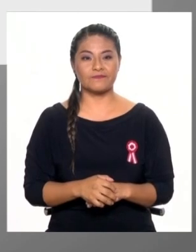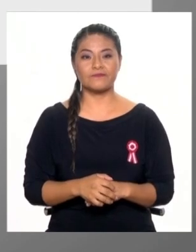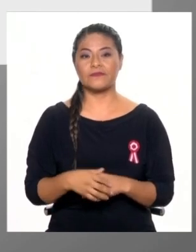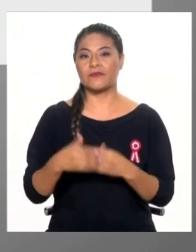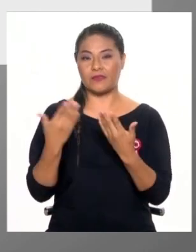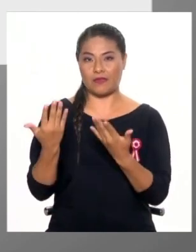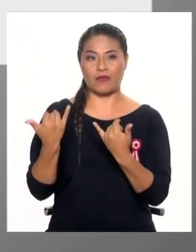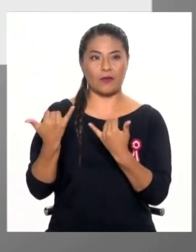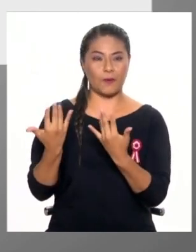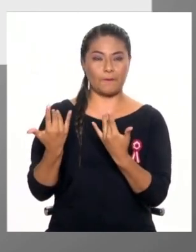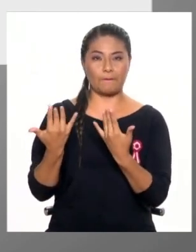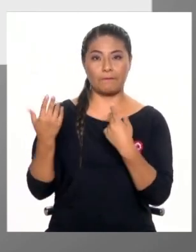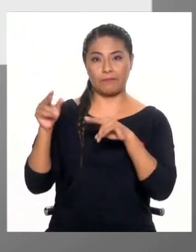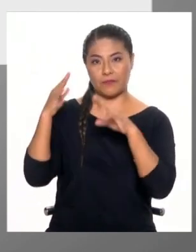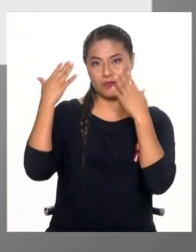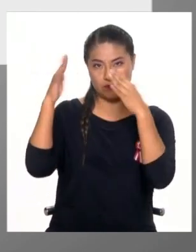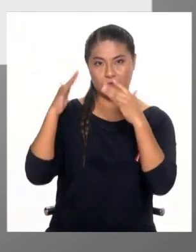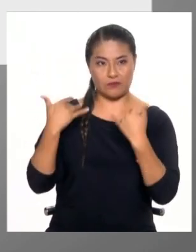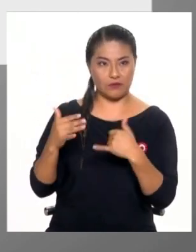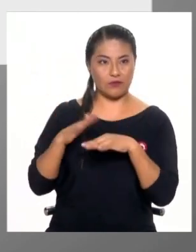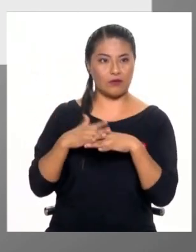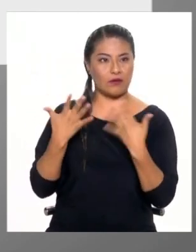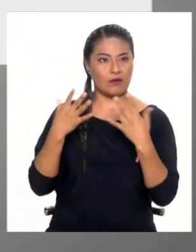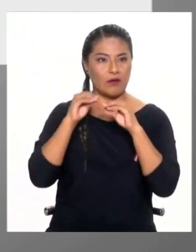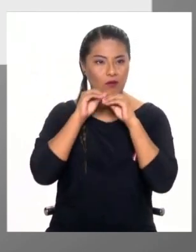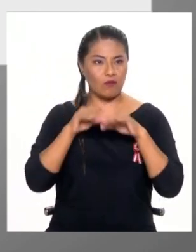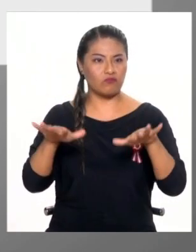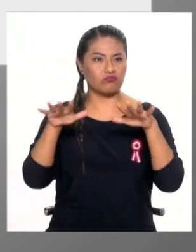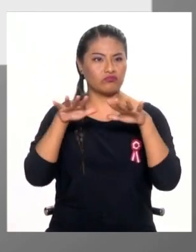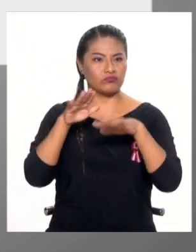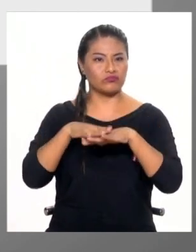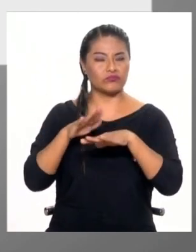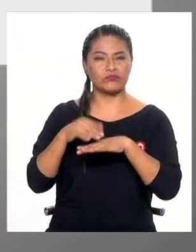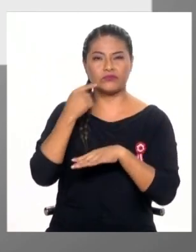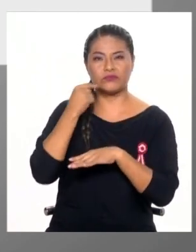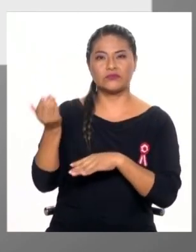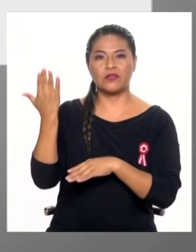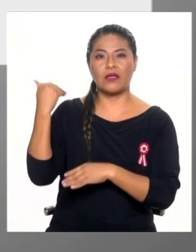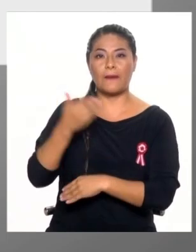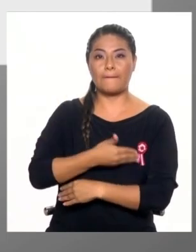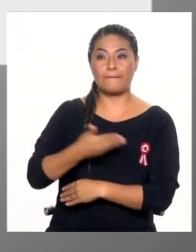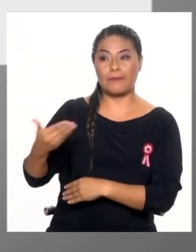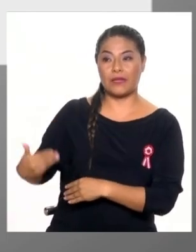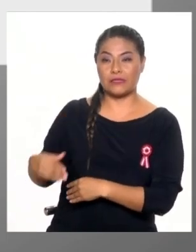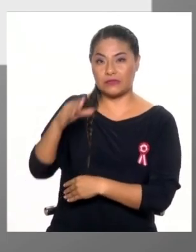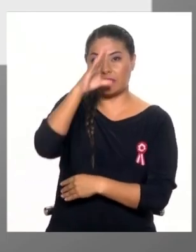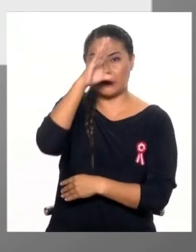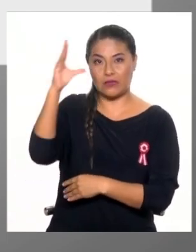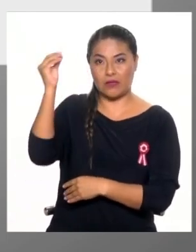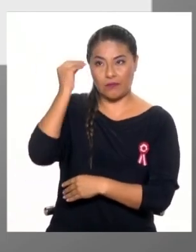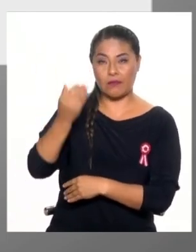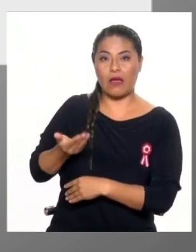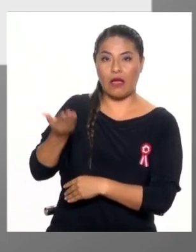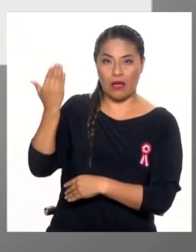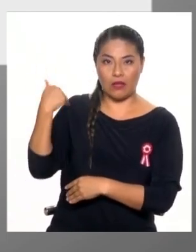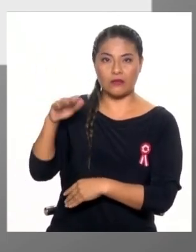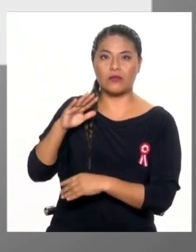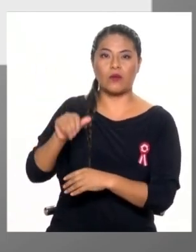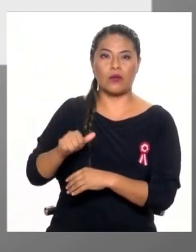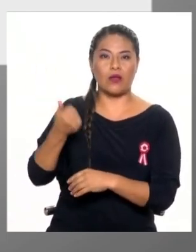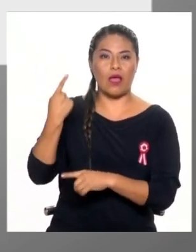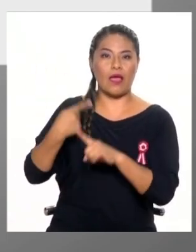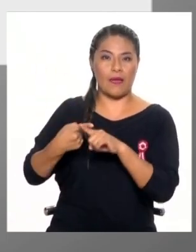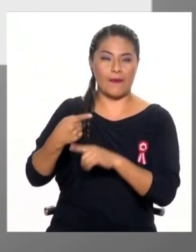caso que todavía vincula justamente al expresidente Castillo y al premier, el ex premier